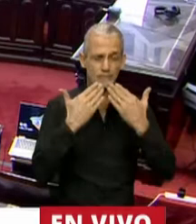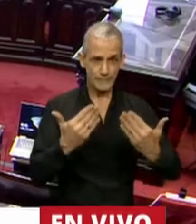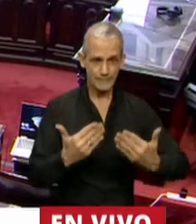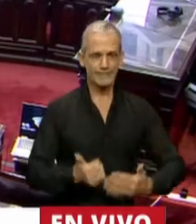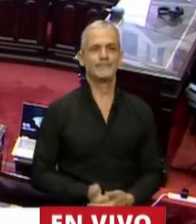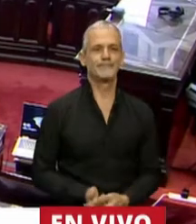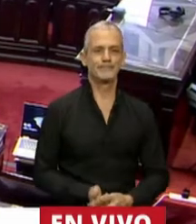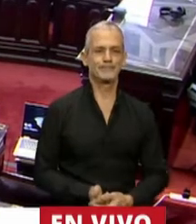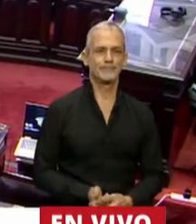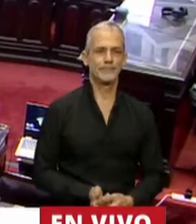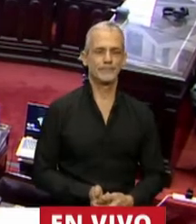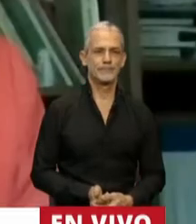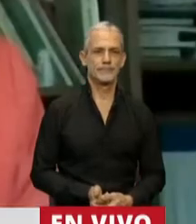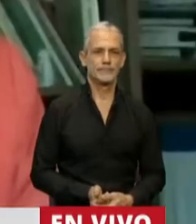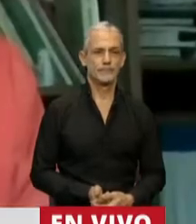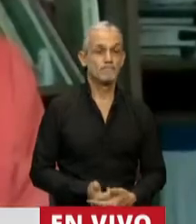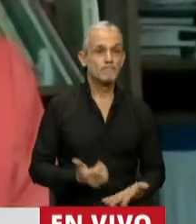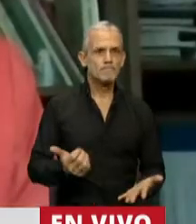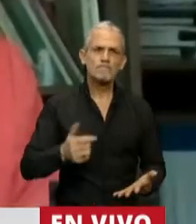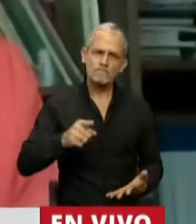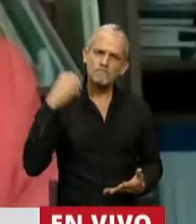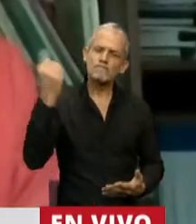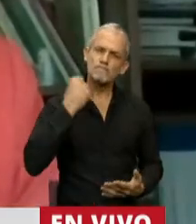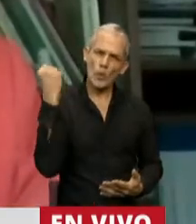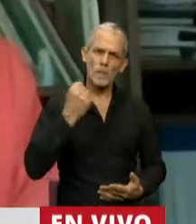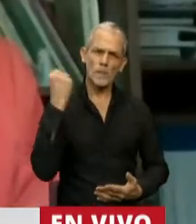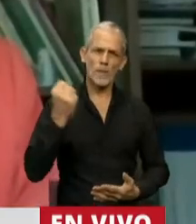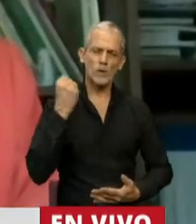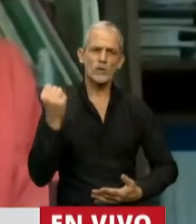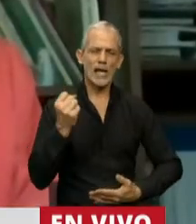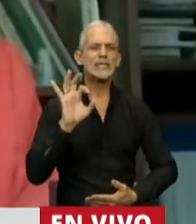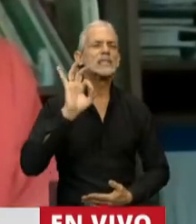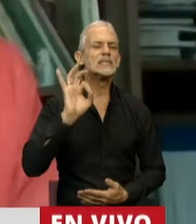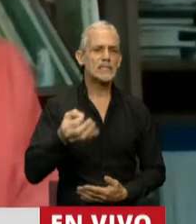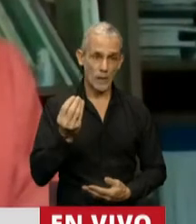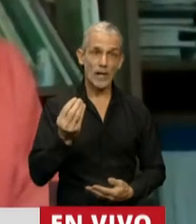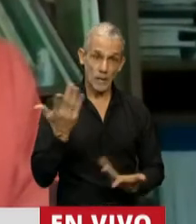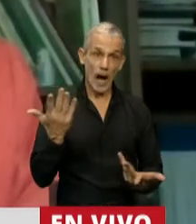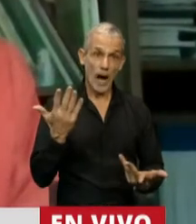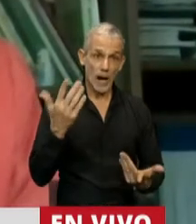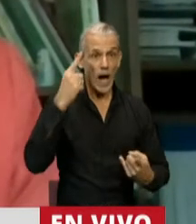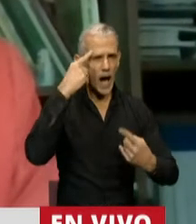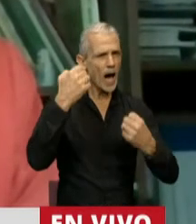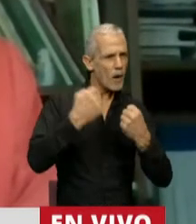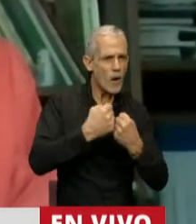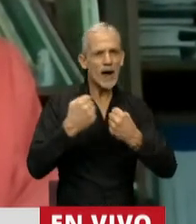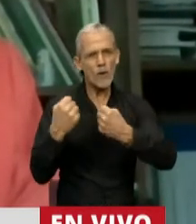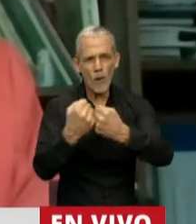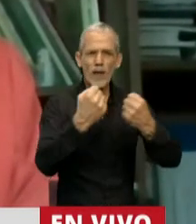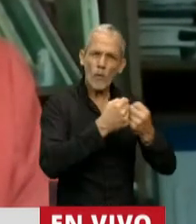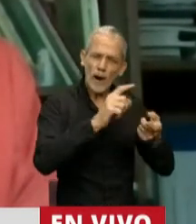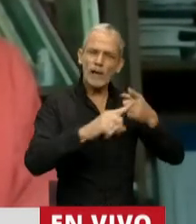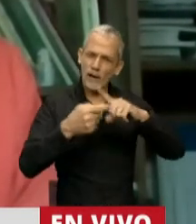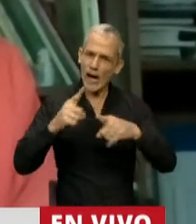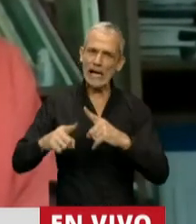Gracias, Presidente. Es muy importante saber que se van afirmando acuerdos que nos ponen en